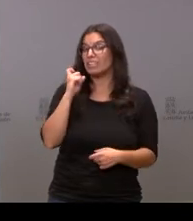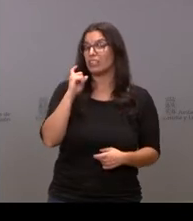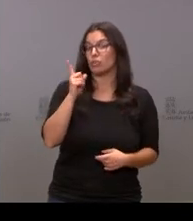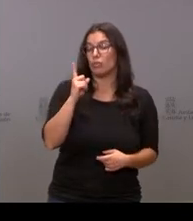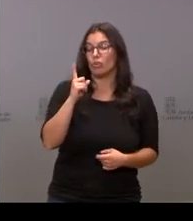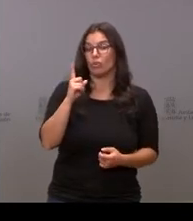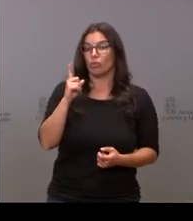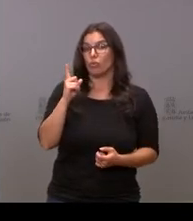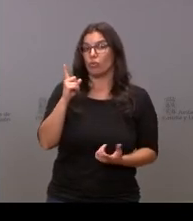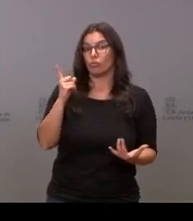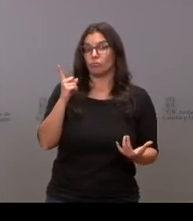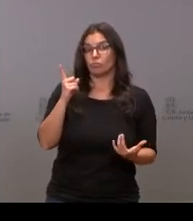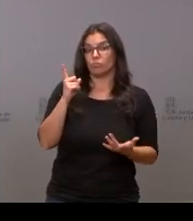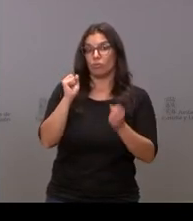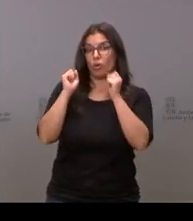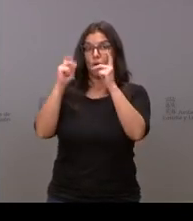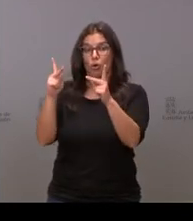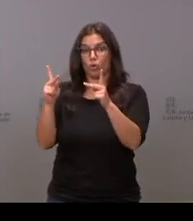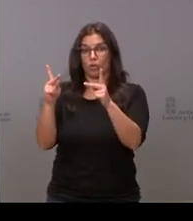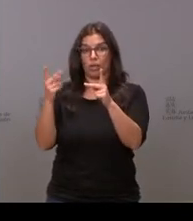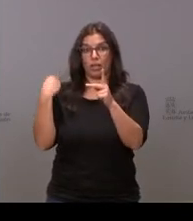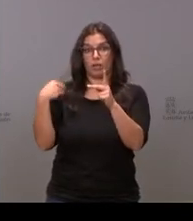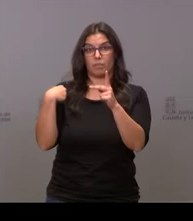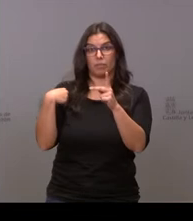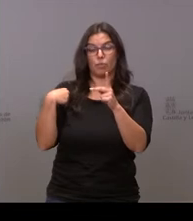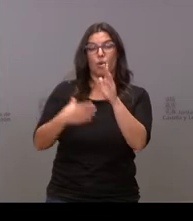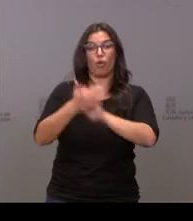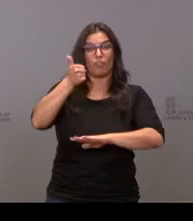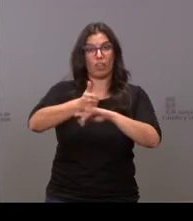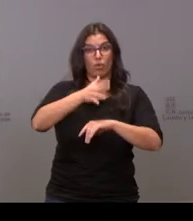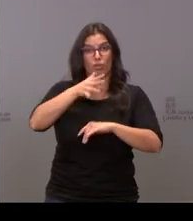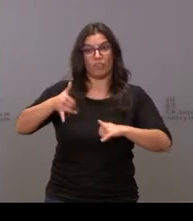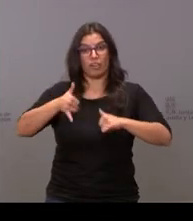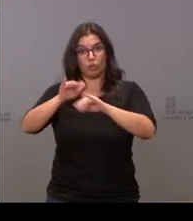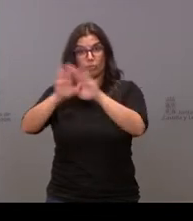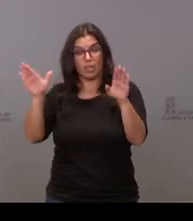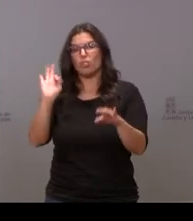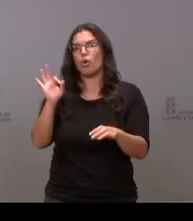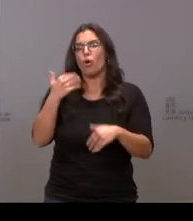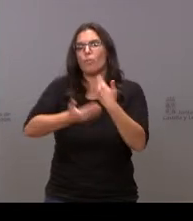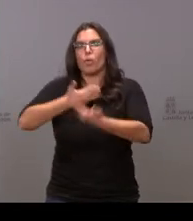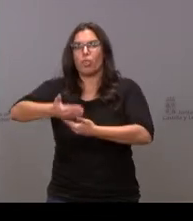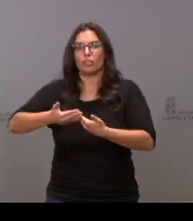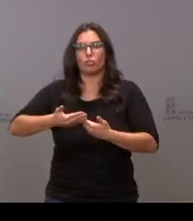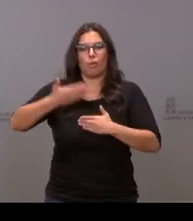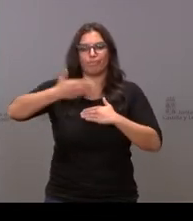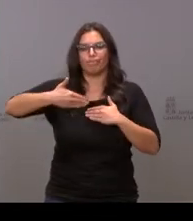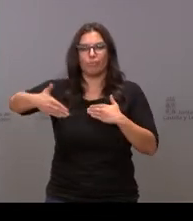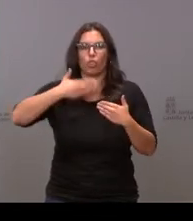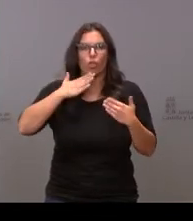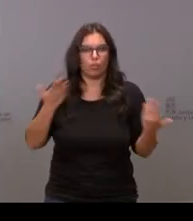es el visto bueno de la conferencia ideográfica del Duero o en qué punto se encuentra esa tramitación de permisos muchas gracias